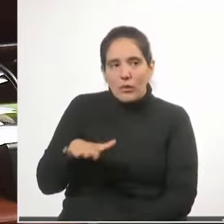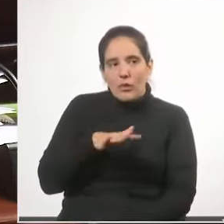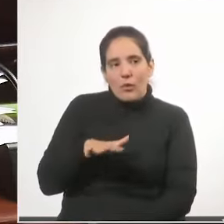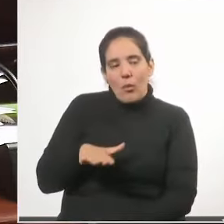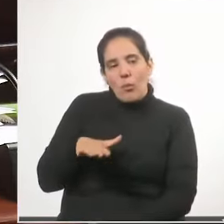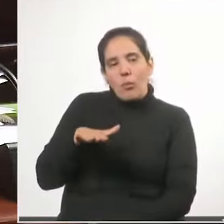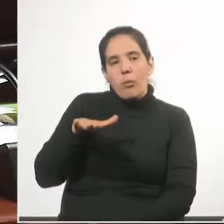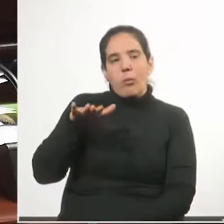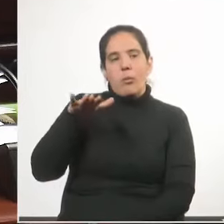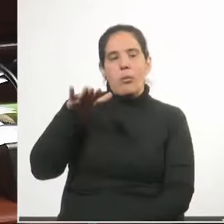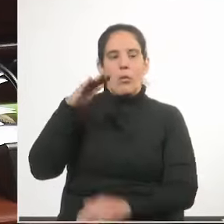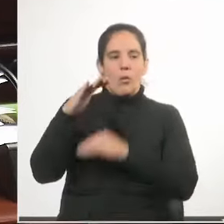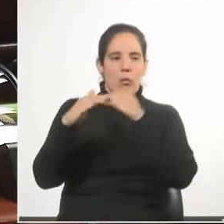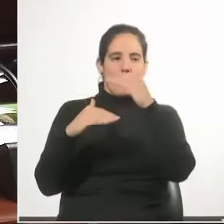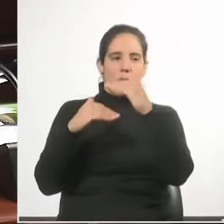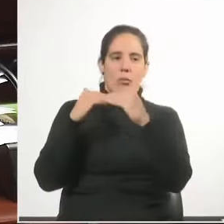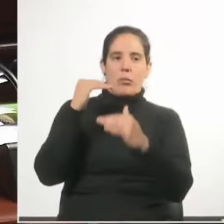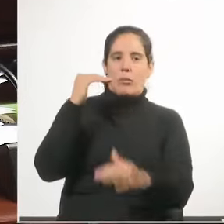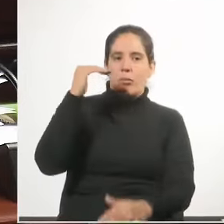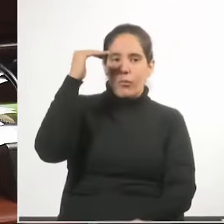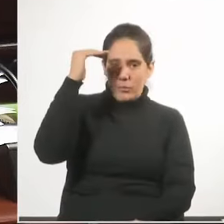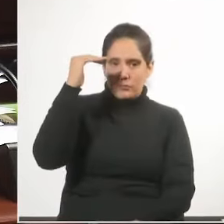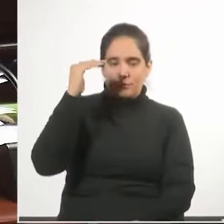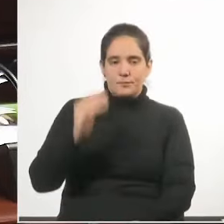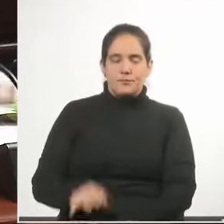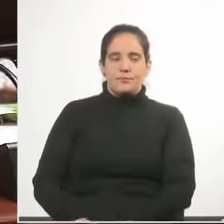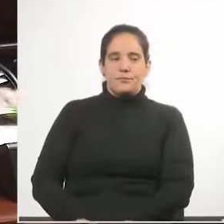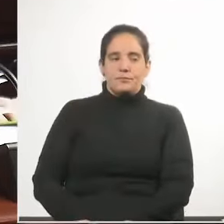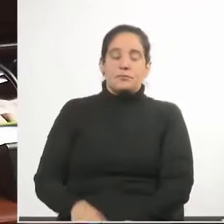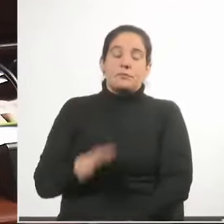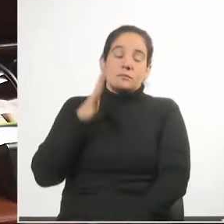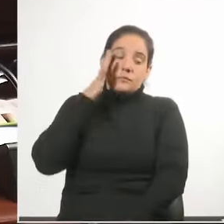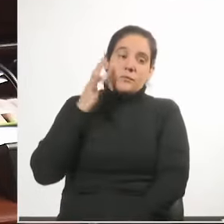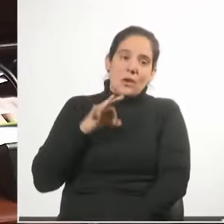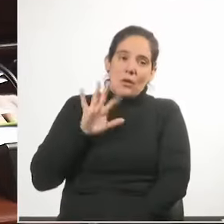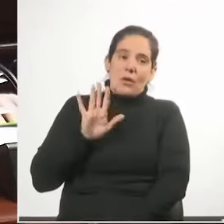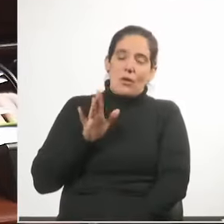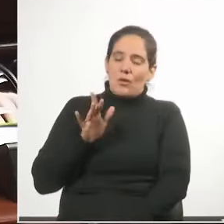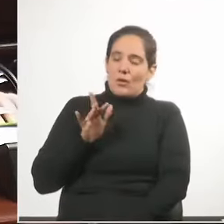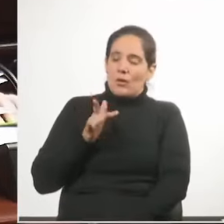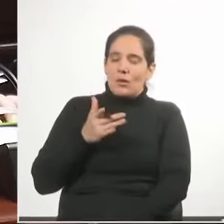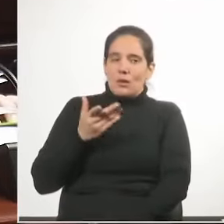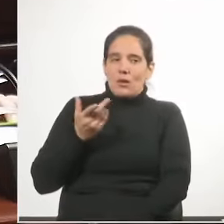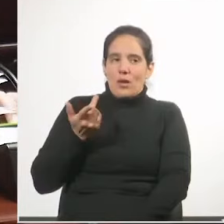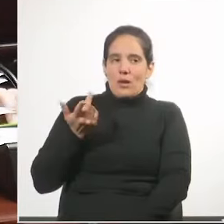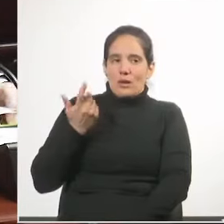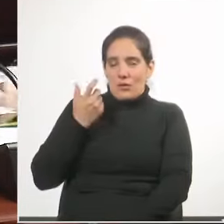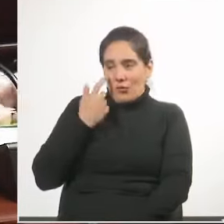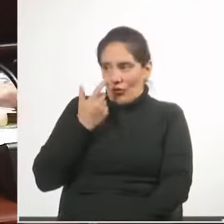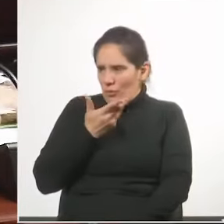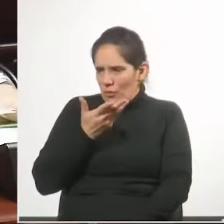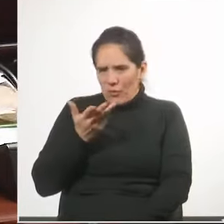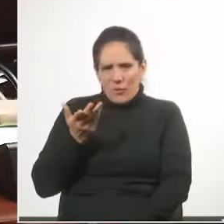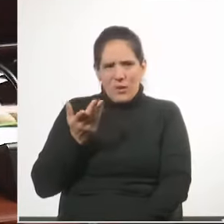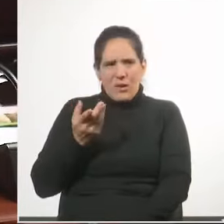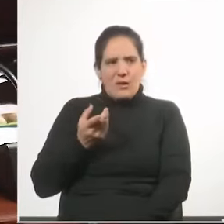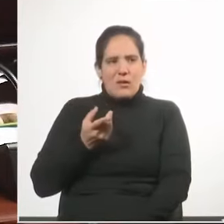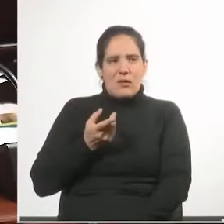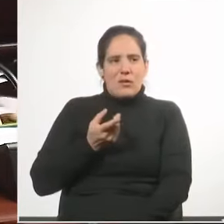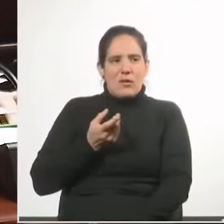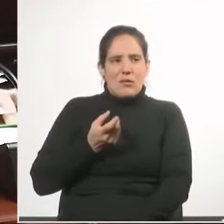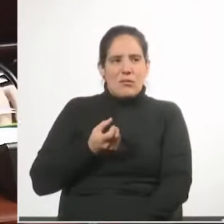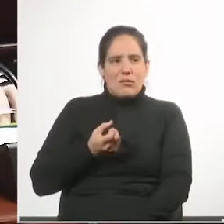formarse y desarrollarse. Yo creo que últimamente hemos encontrado algunas expresiones